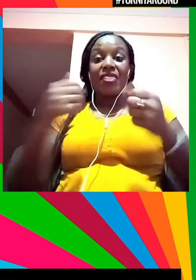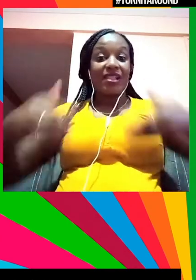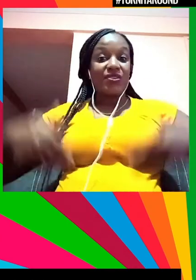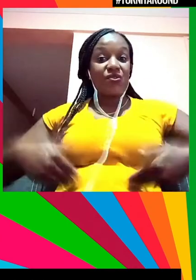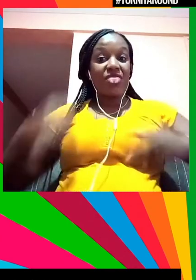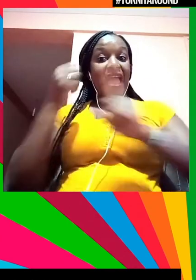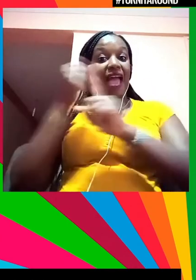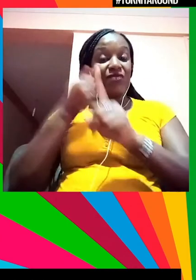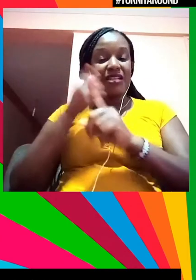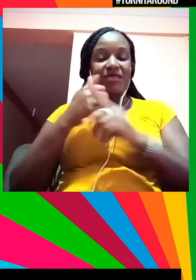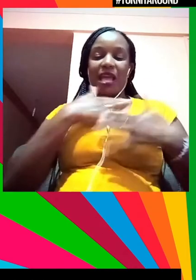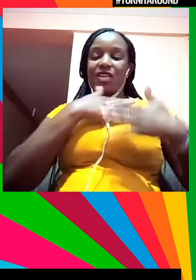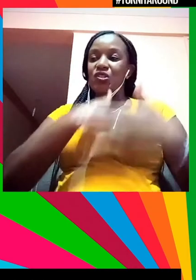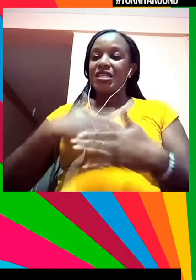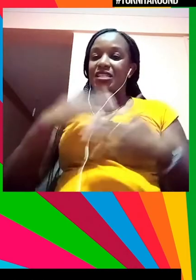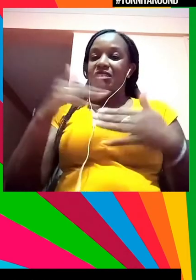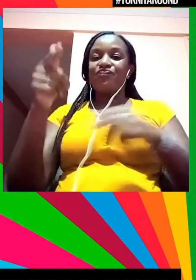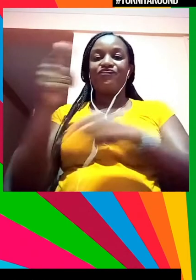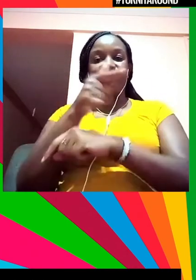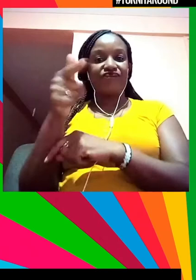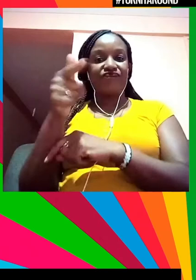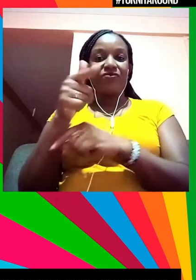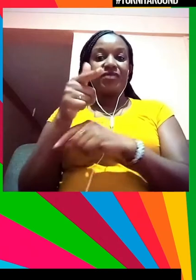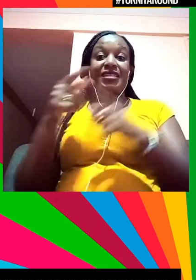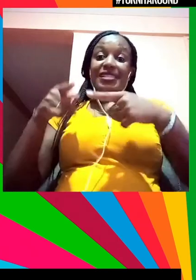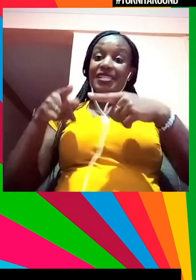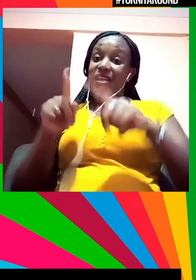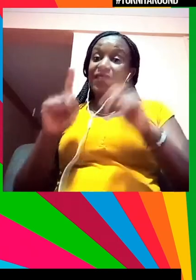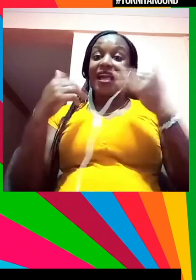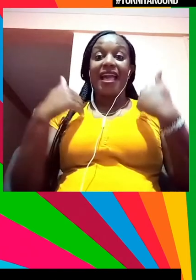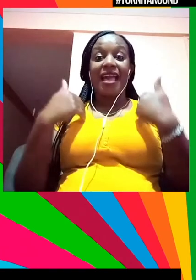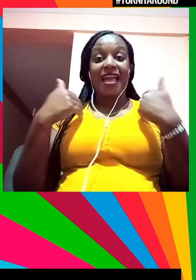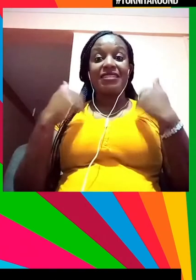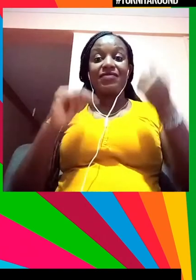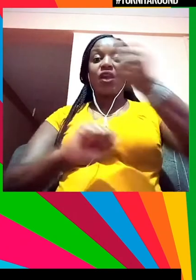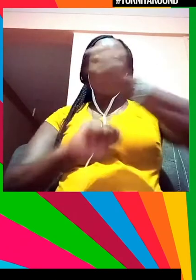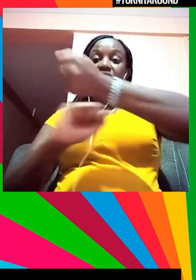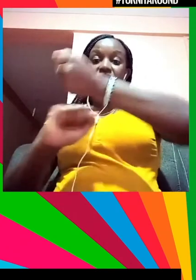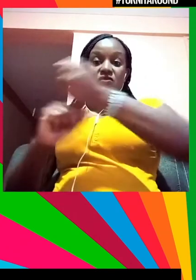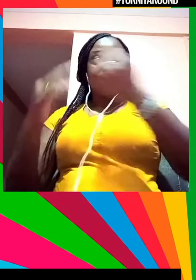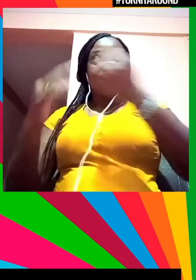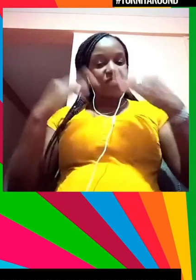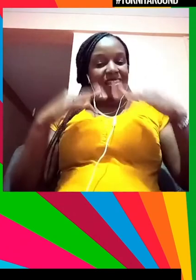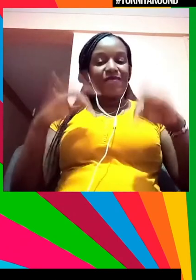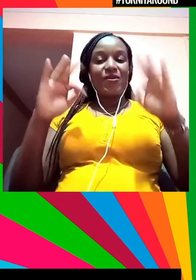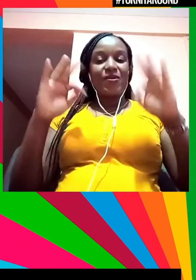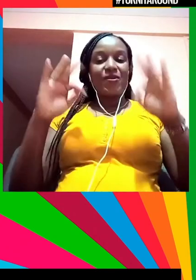salud y de los temas de mujeres. Es periodista y ha creado su propia fundación.